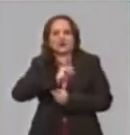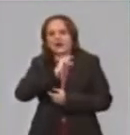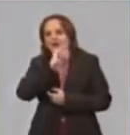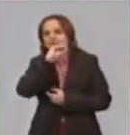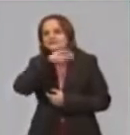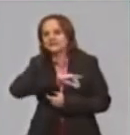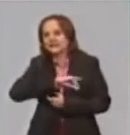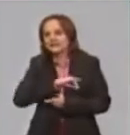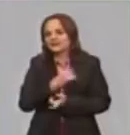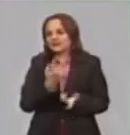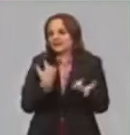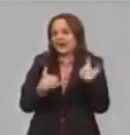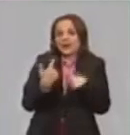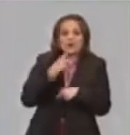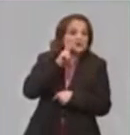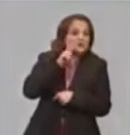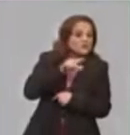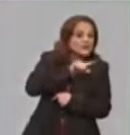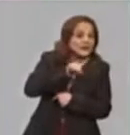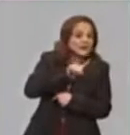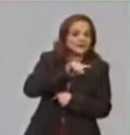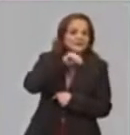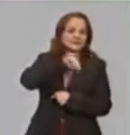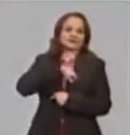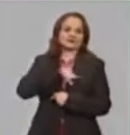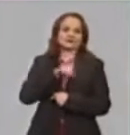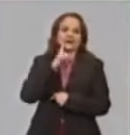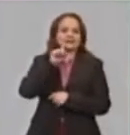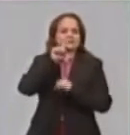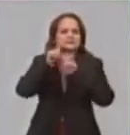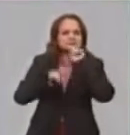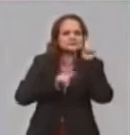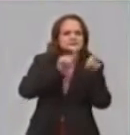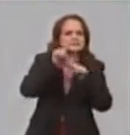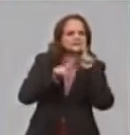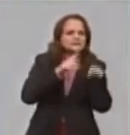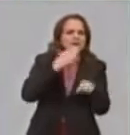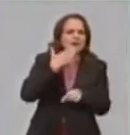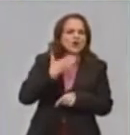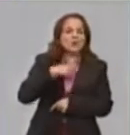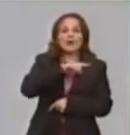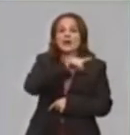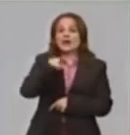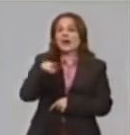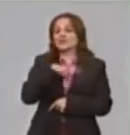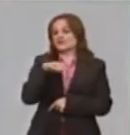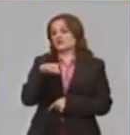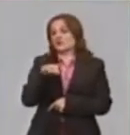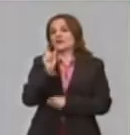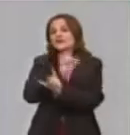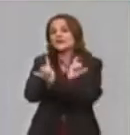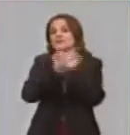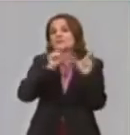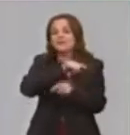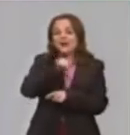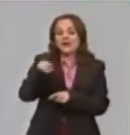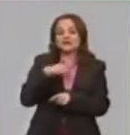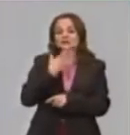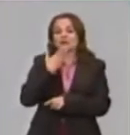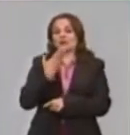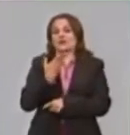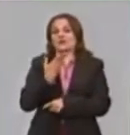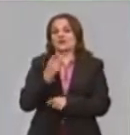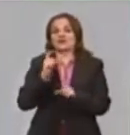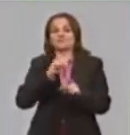o determinada enfermedad médica, pero que están ahí. Y que sin lugar a dudas tiene un impacto importante, no solo en la prevención de la enfermedad, sino también